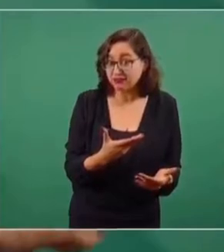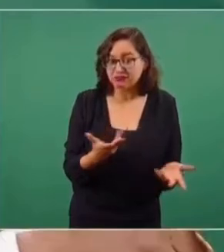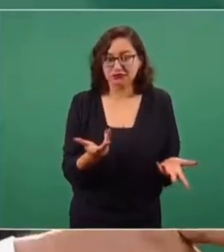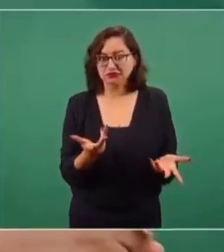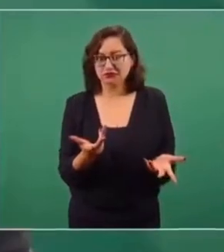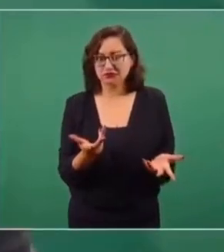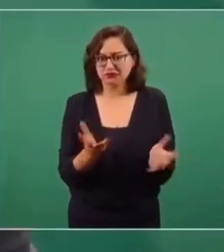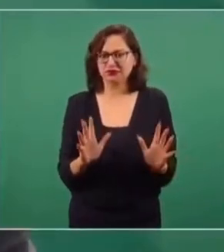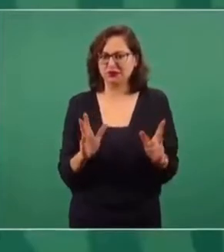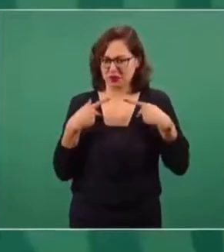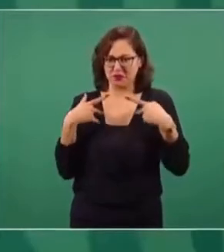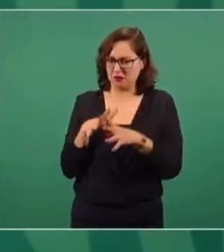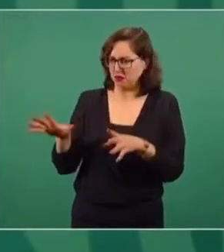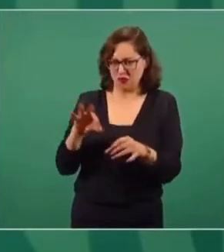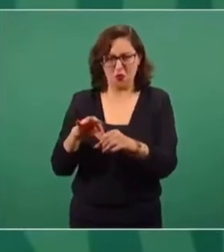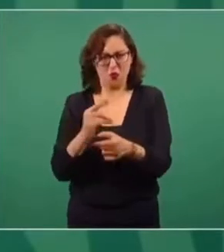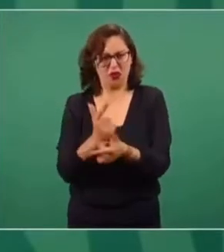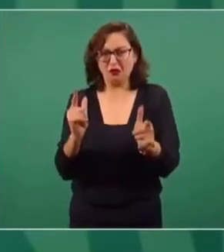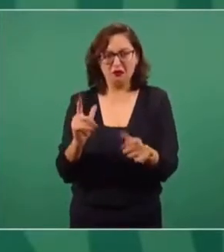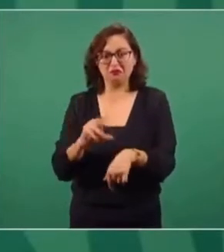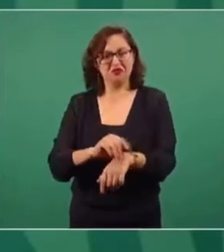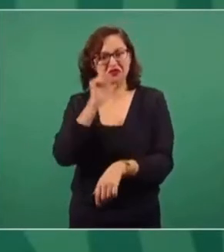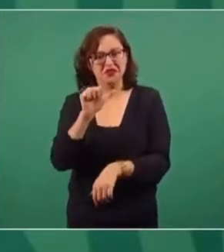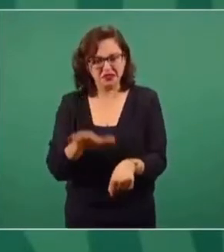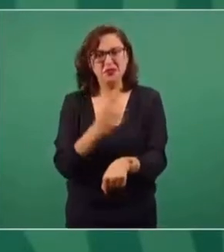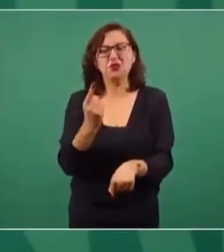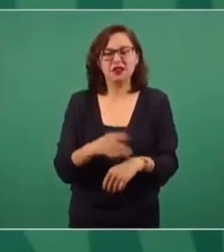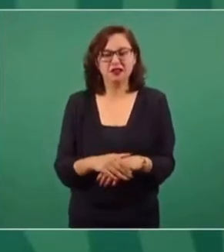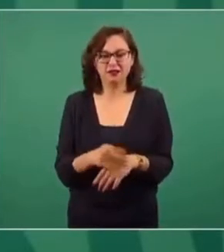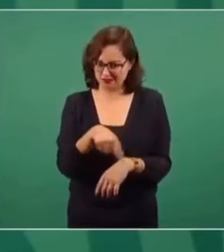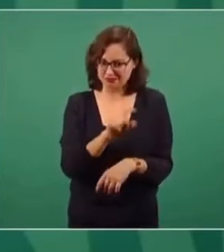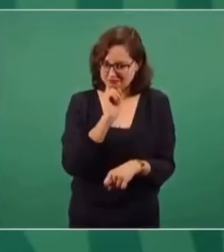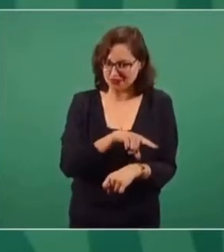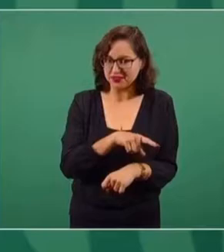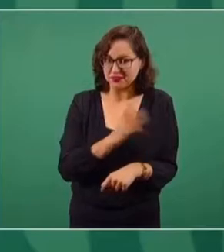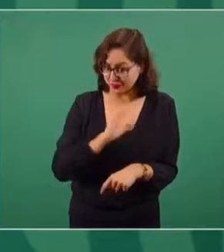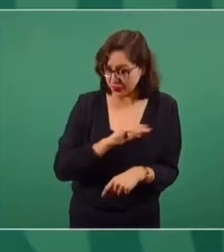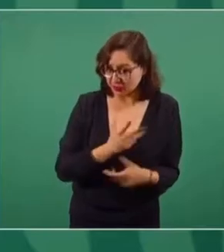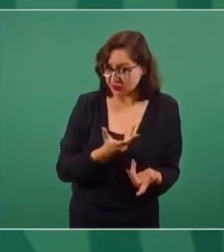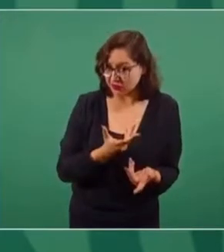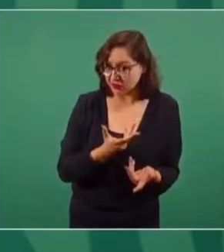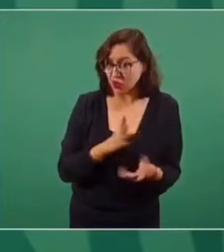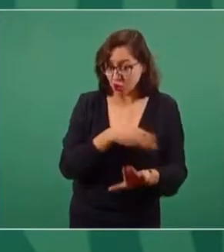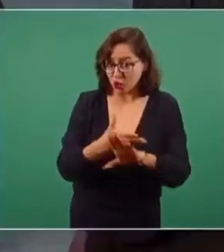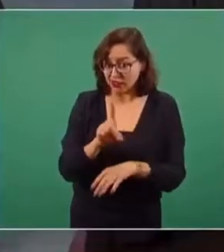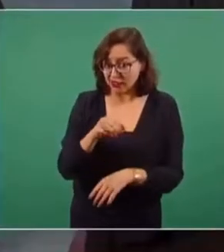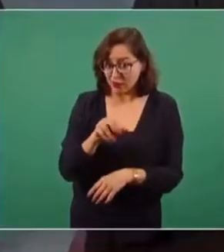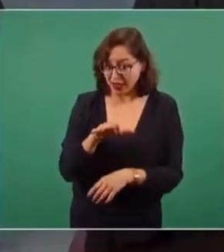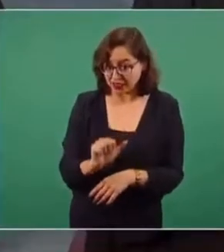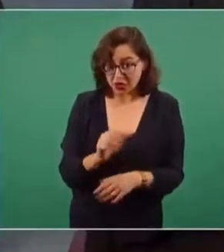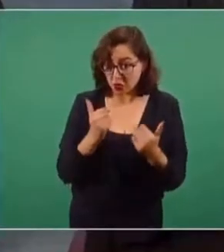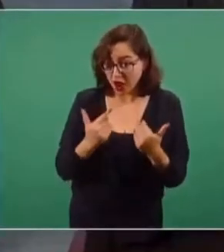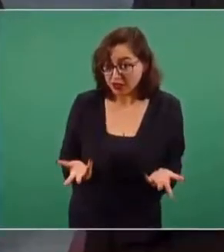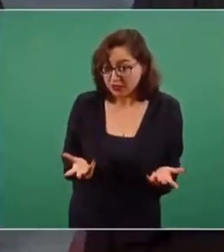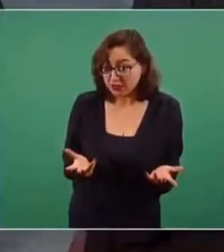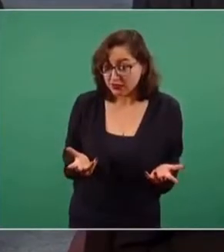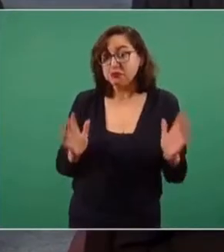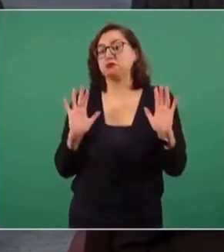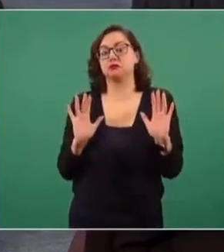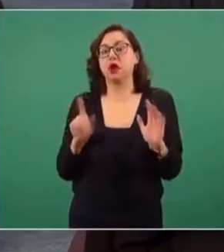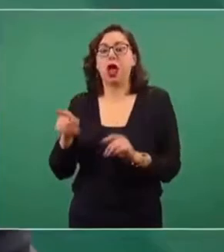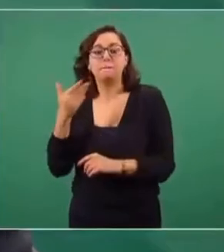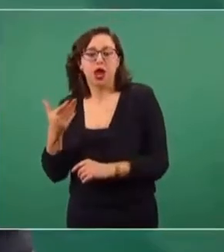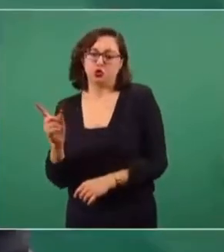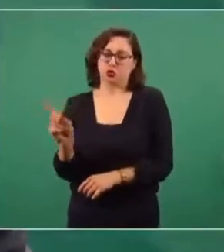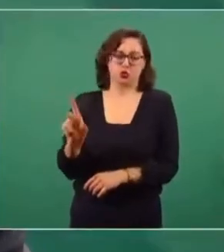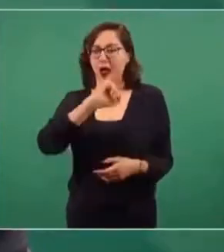¿Por qué no dejarle al pueblo que decida? ¿Qué? ¿Eso no es también un agravio? ¿No es un atentado a la democracia? No estoy justificando lo otro